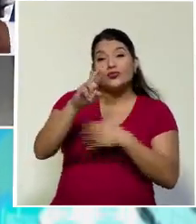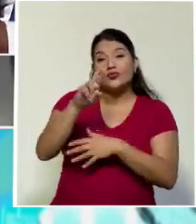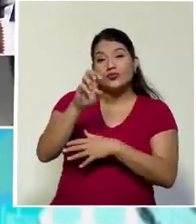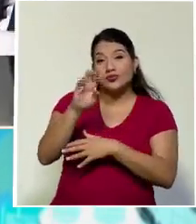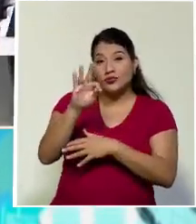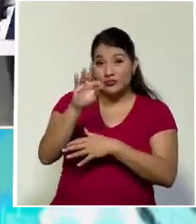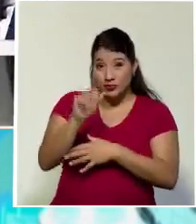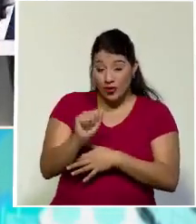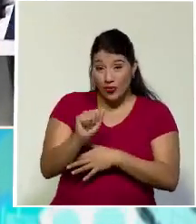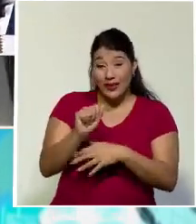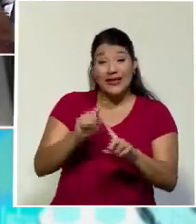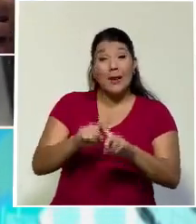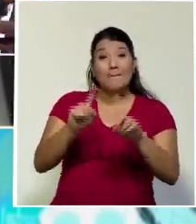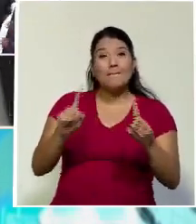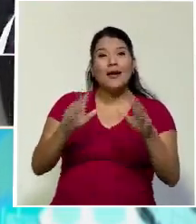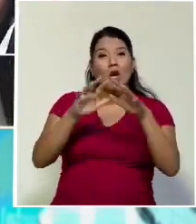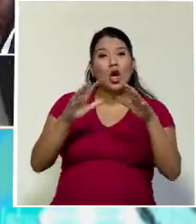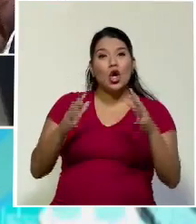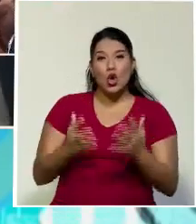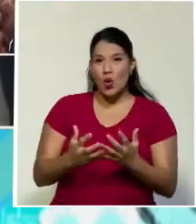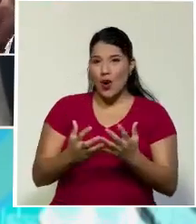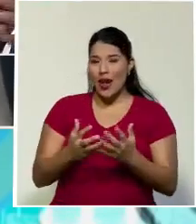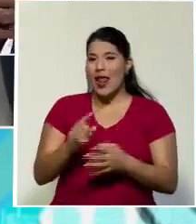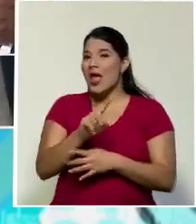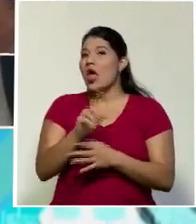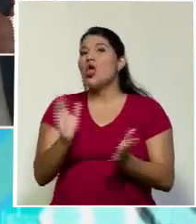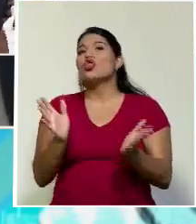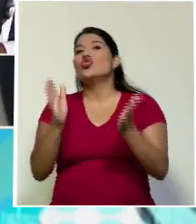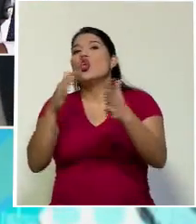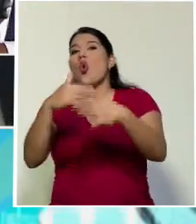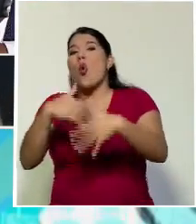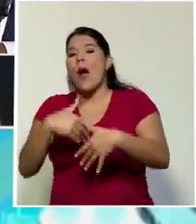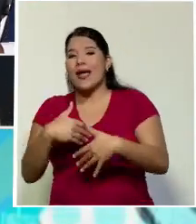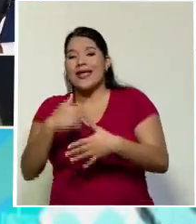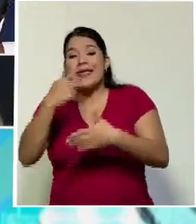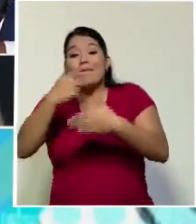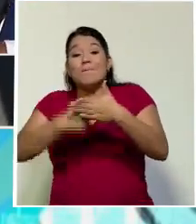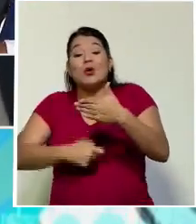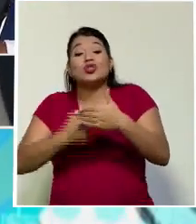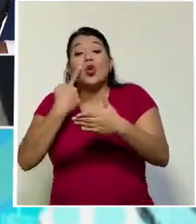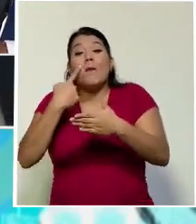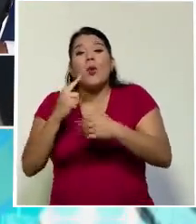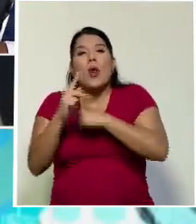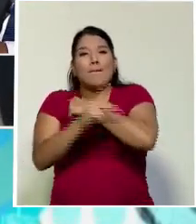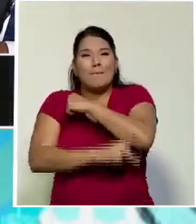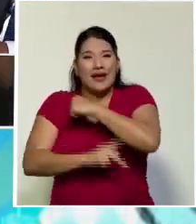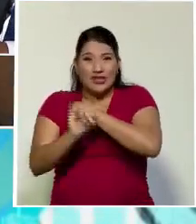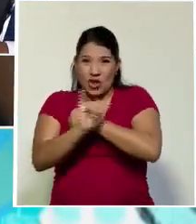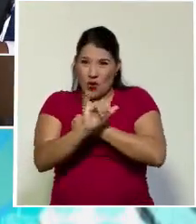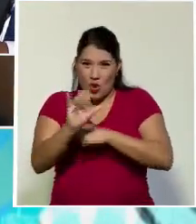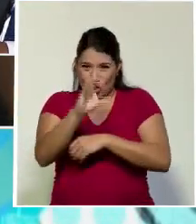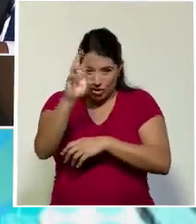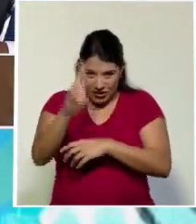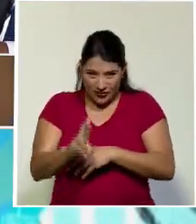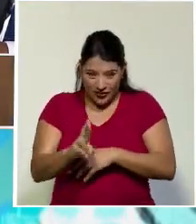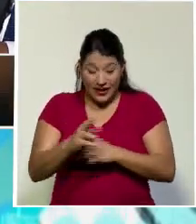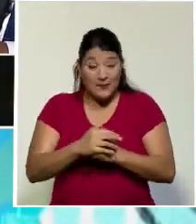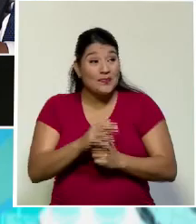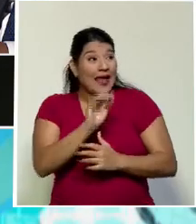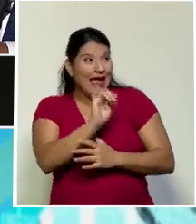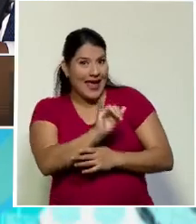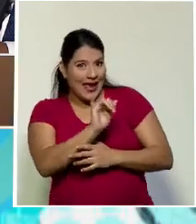global. No en un concepto territorial como lo hacemos nosotros. En todo este tema de los paraísos fiscales